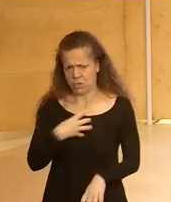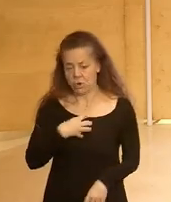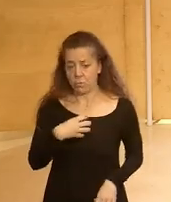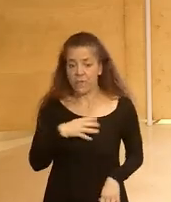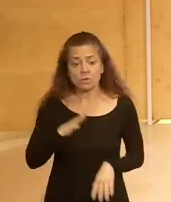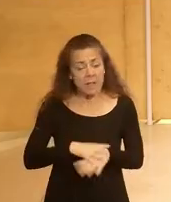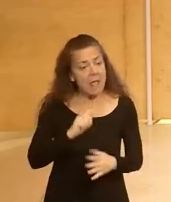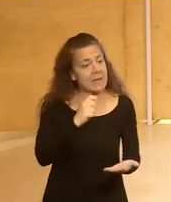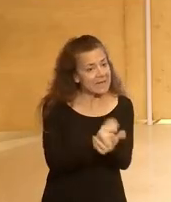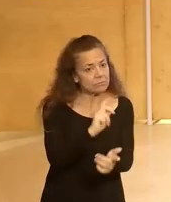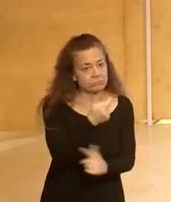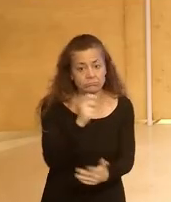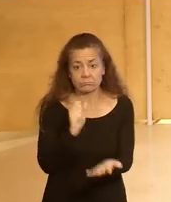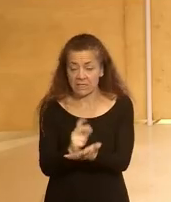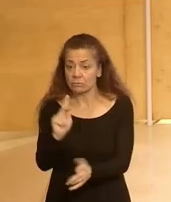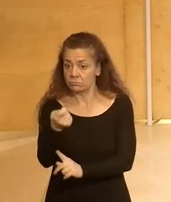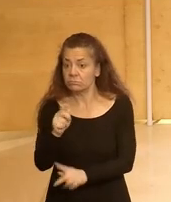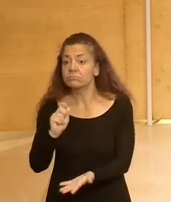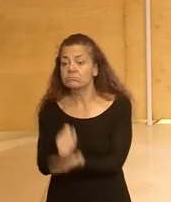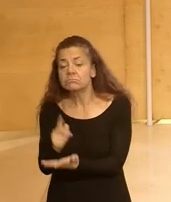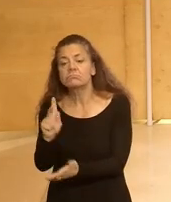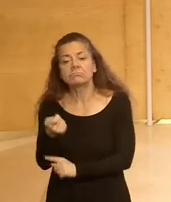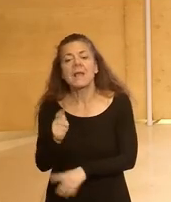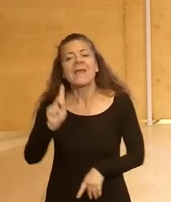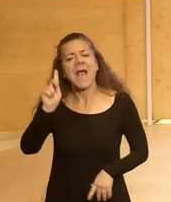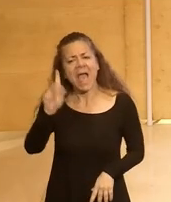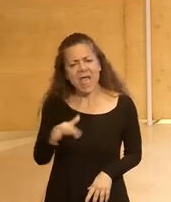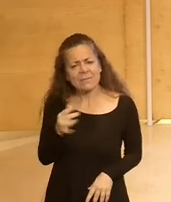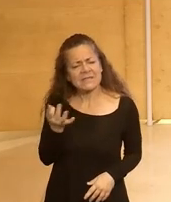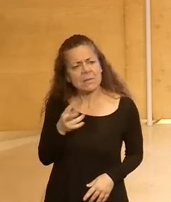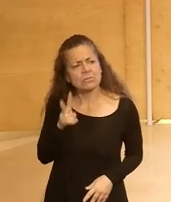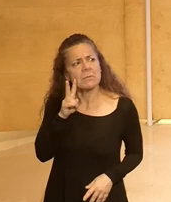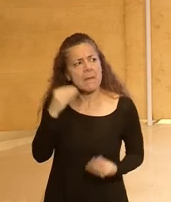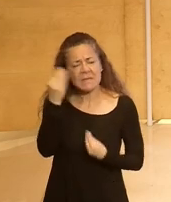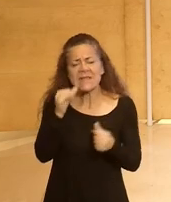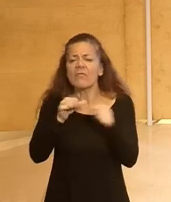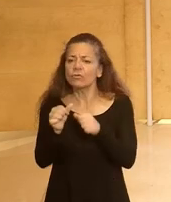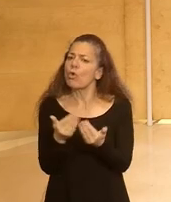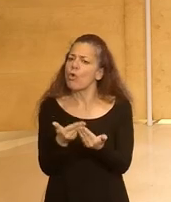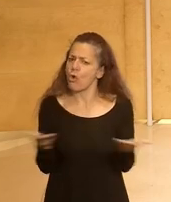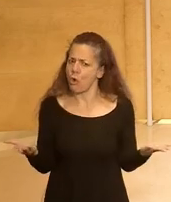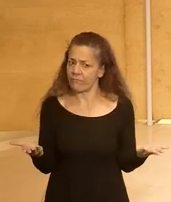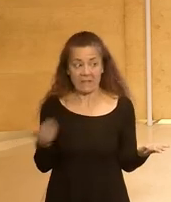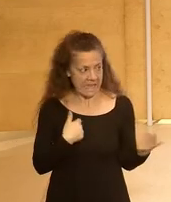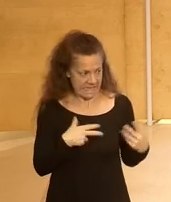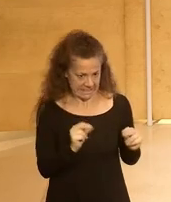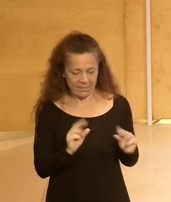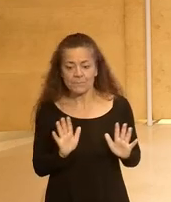todos esos retos y por otra parte yo creo que tenemos que mirar al futuro con confianza y con esto termino